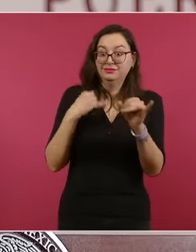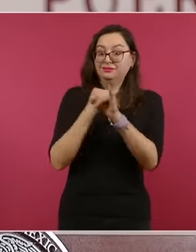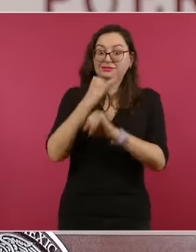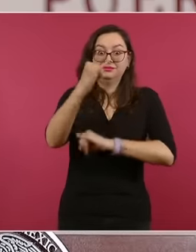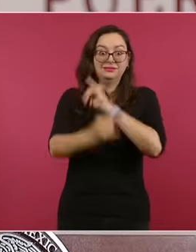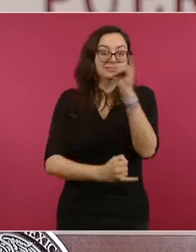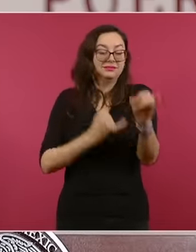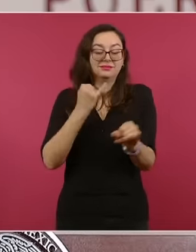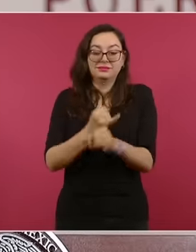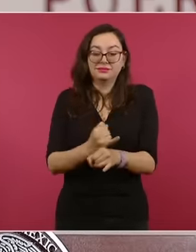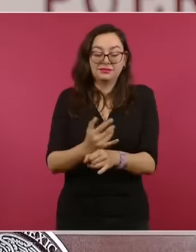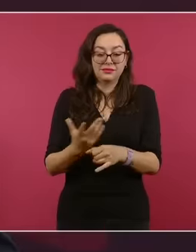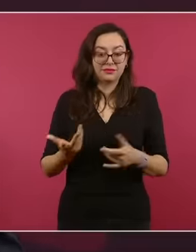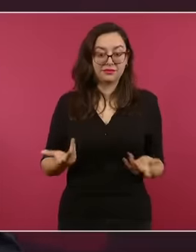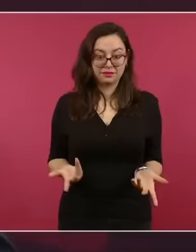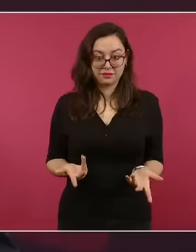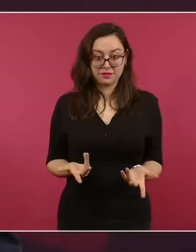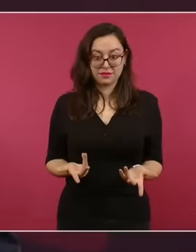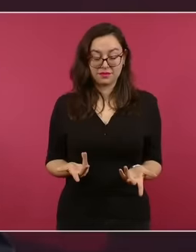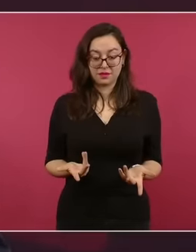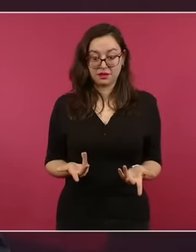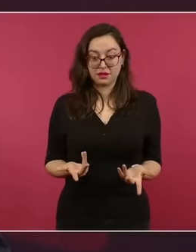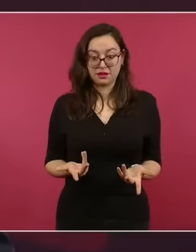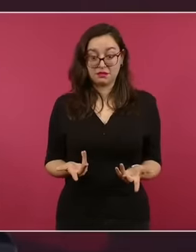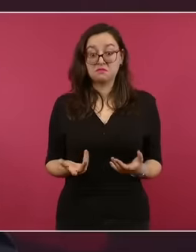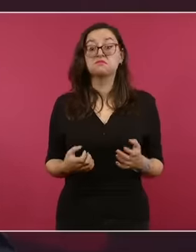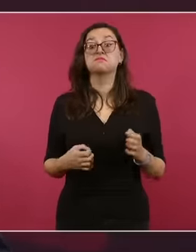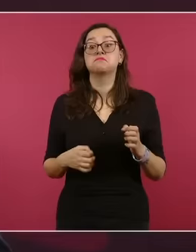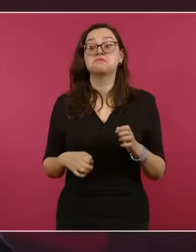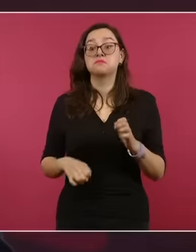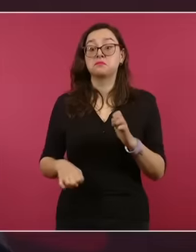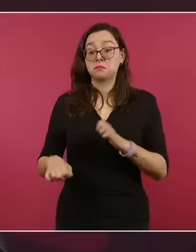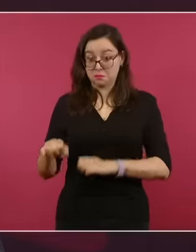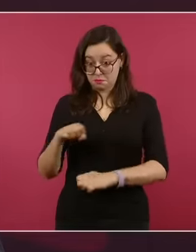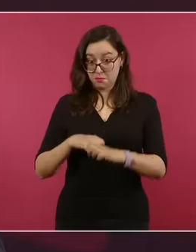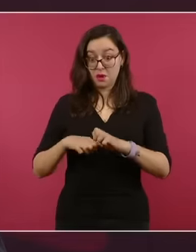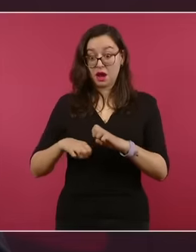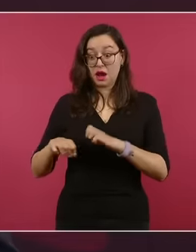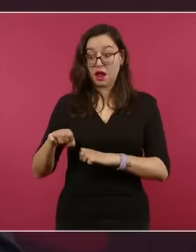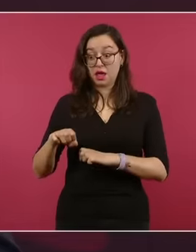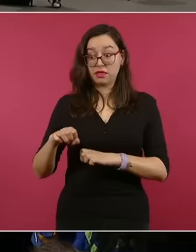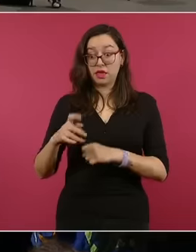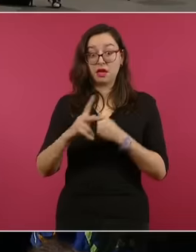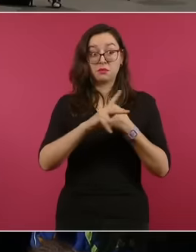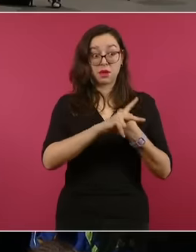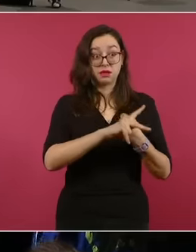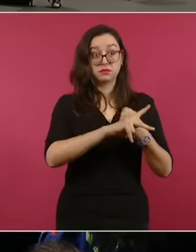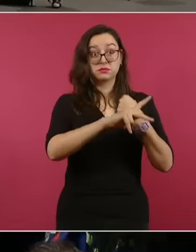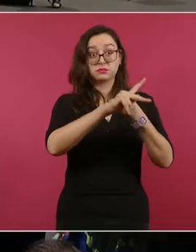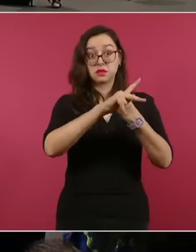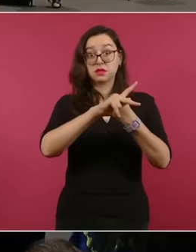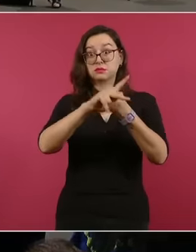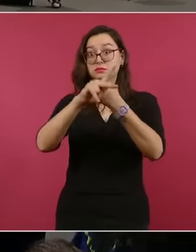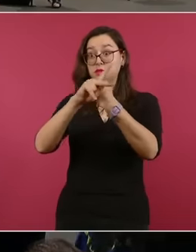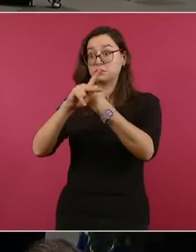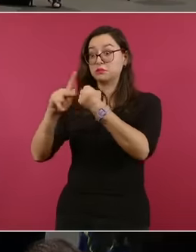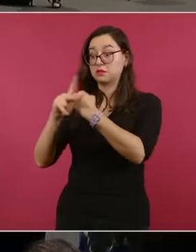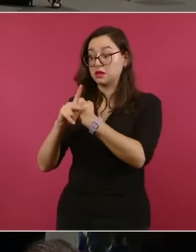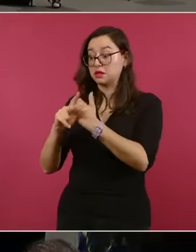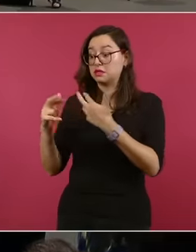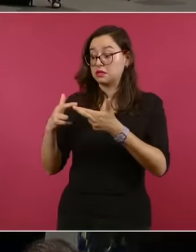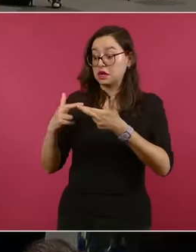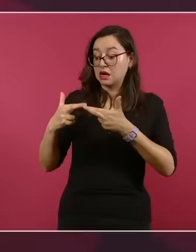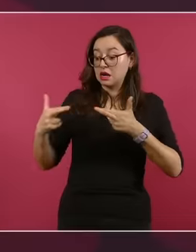internacional. Si no se respeta el derecho de los estados de poder conducir relaciones